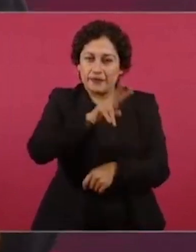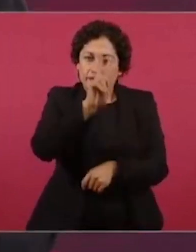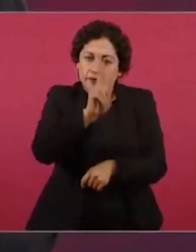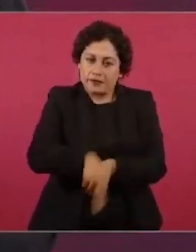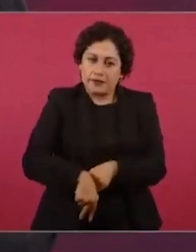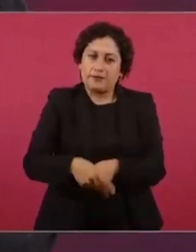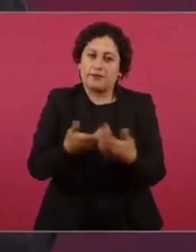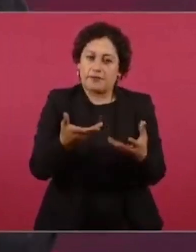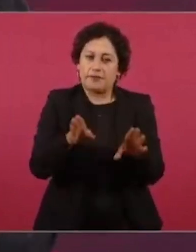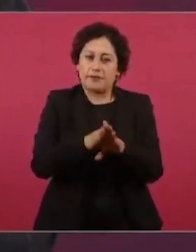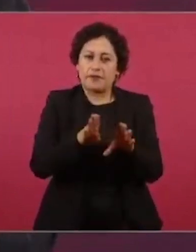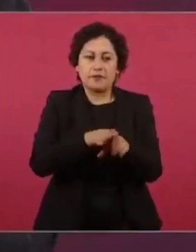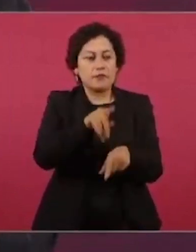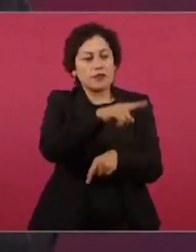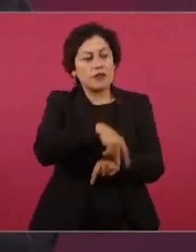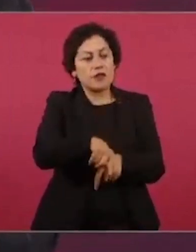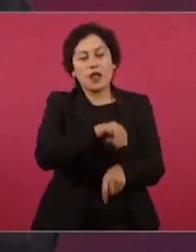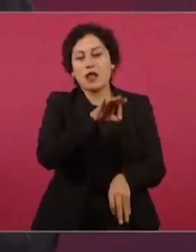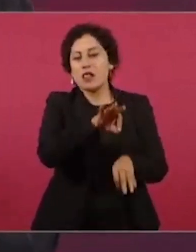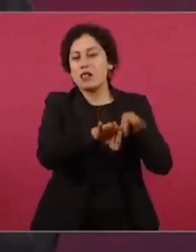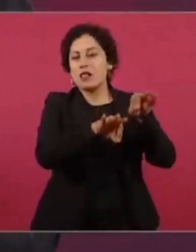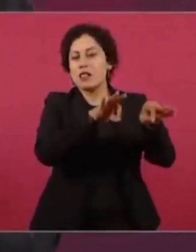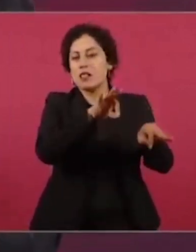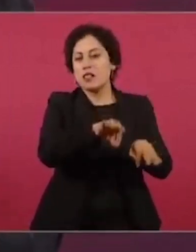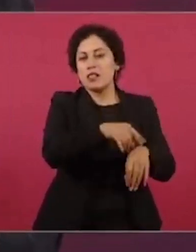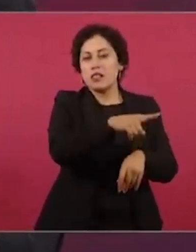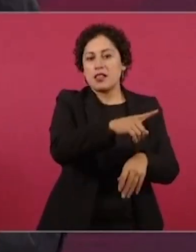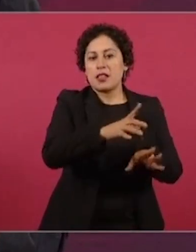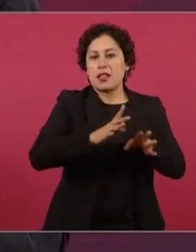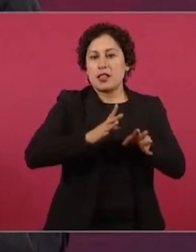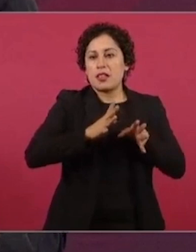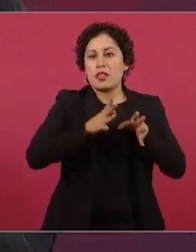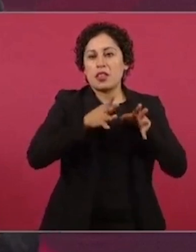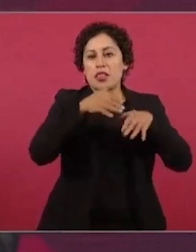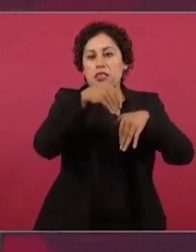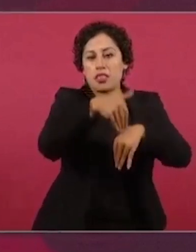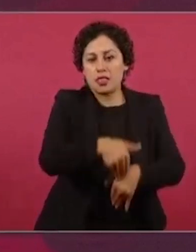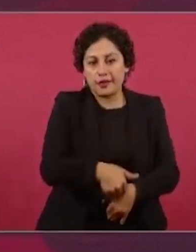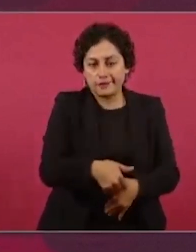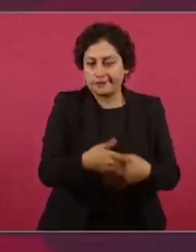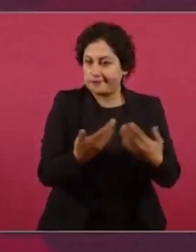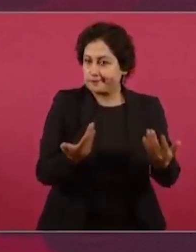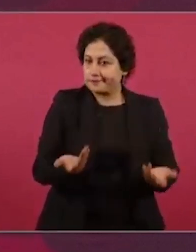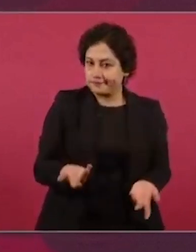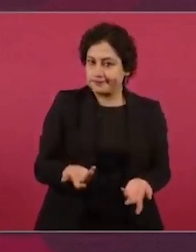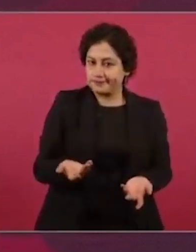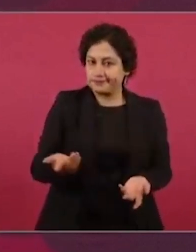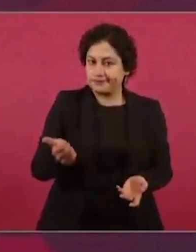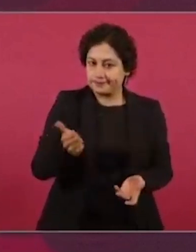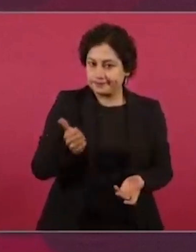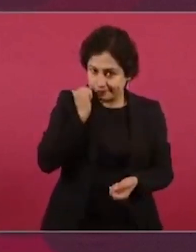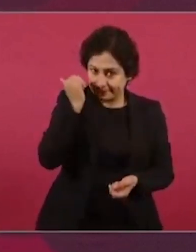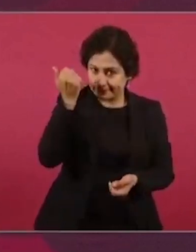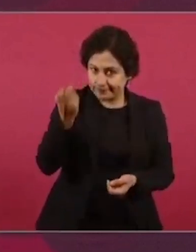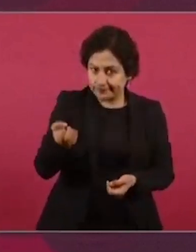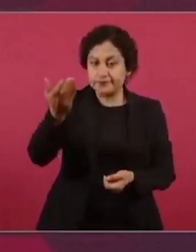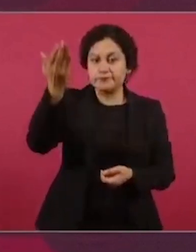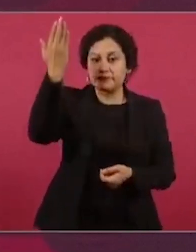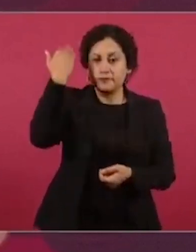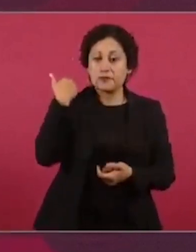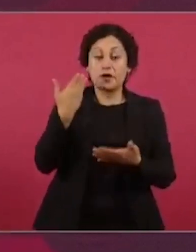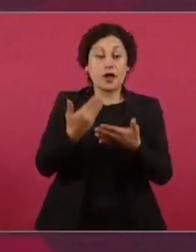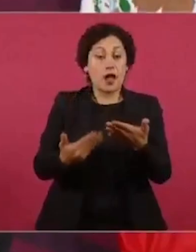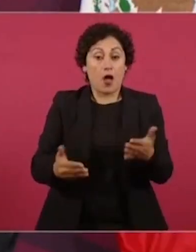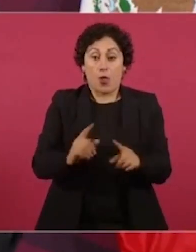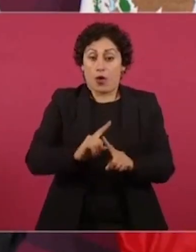solo se le utilizaba. Entonces, todo esto ha cambiado y por eso voy a entregar ahora el